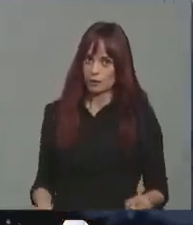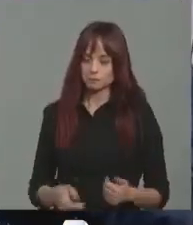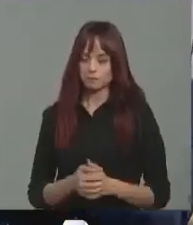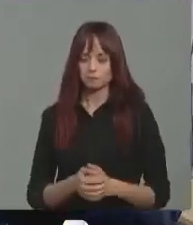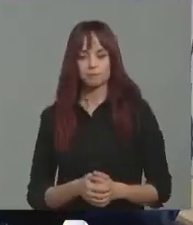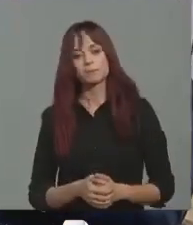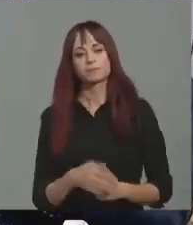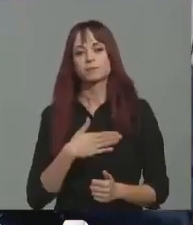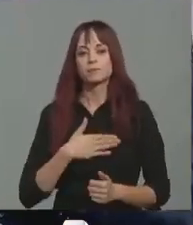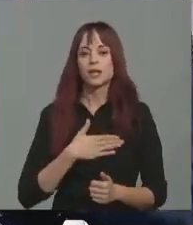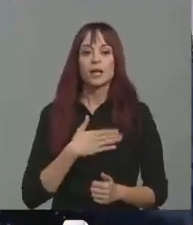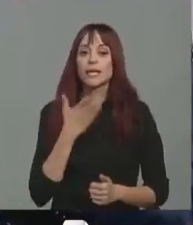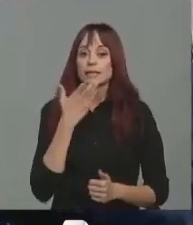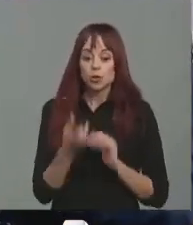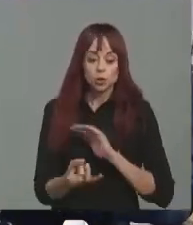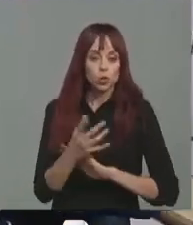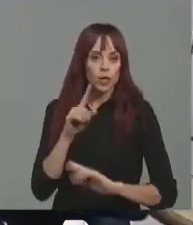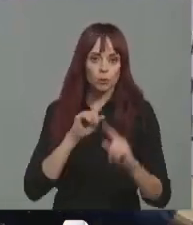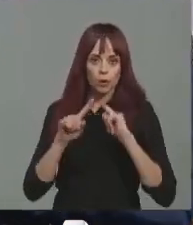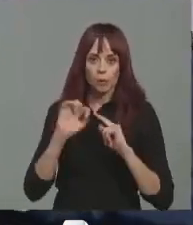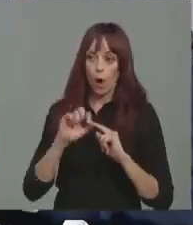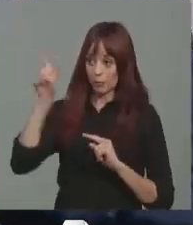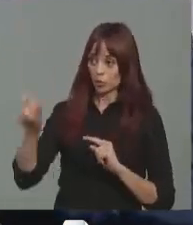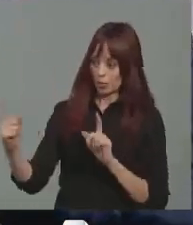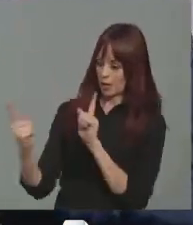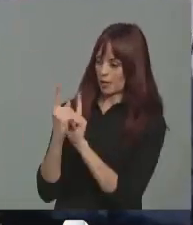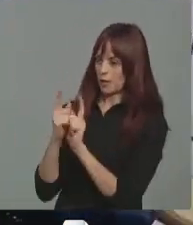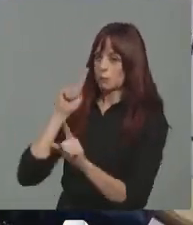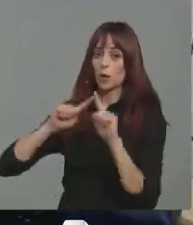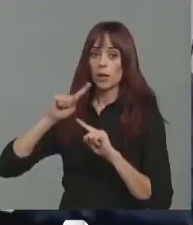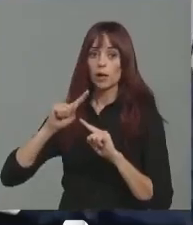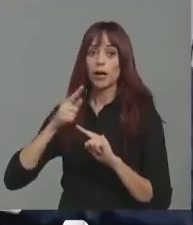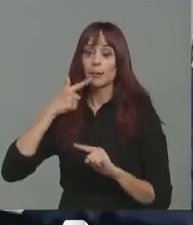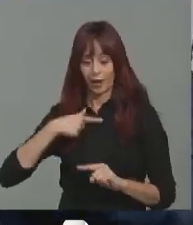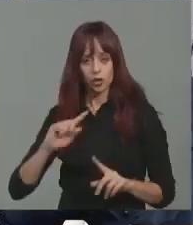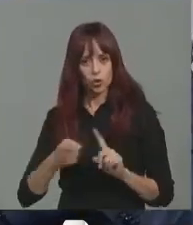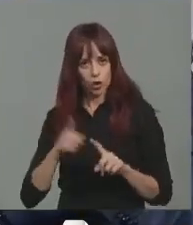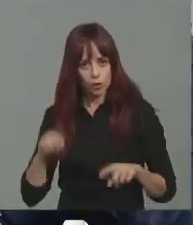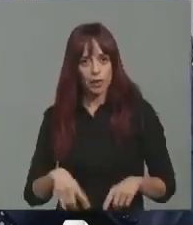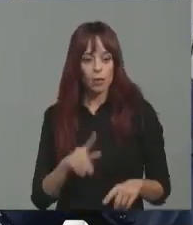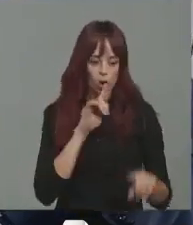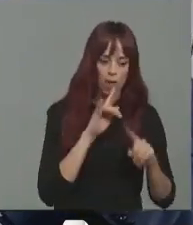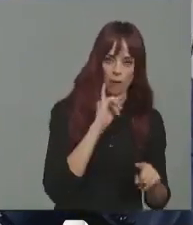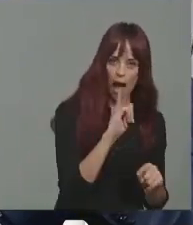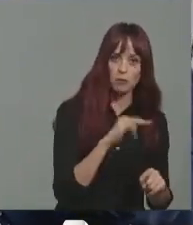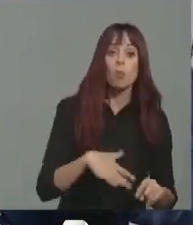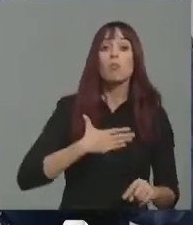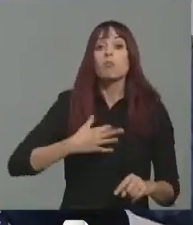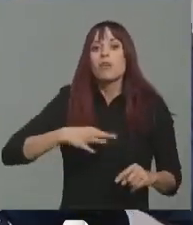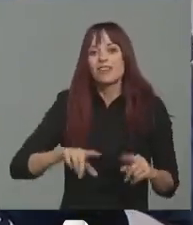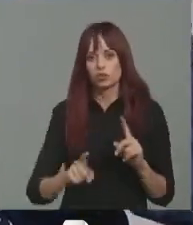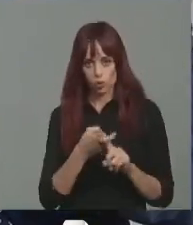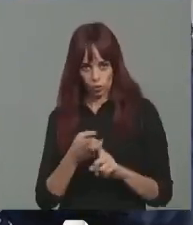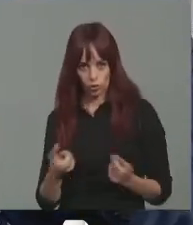yo siempre, a me gusta cuando hay un problema o cuando alguien me viene con algún problema, siempre que me venga con la solución también. Hay este problema, pero ahí está posible solución. Bien,